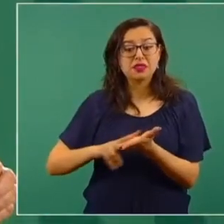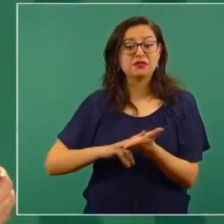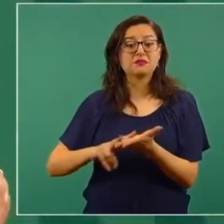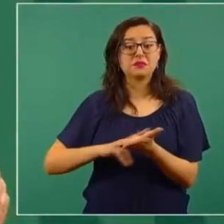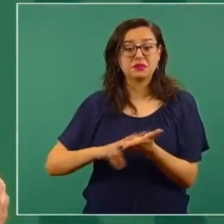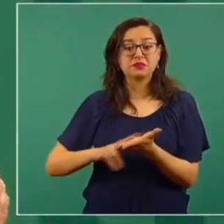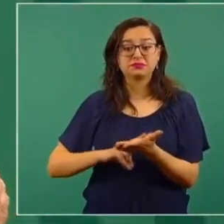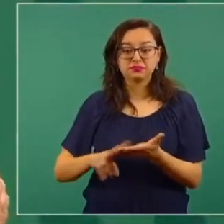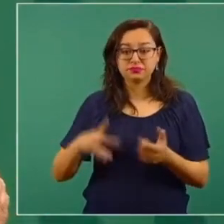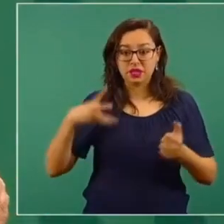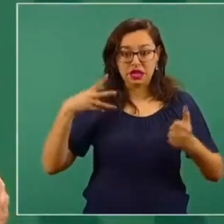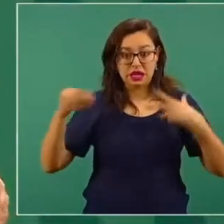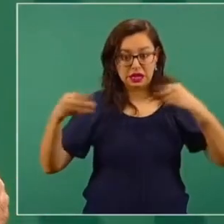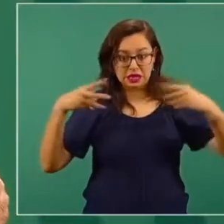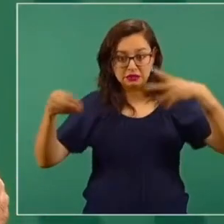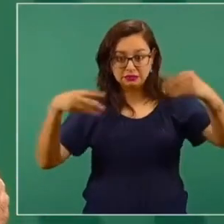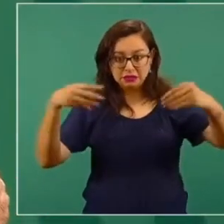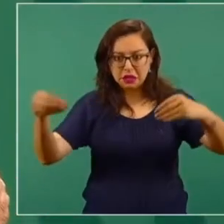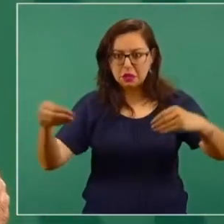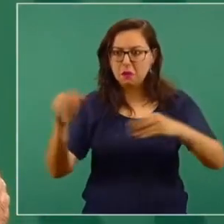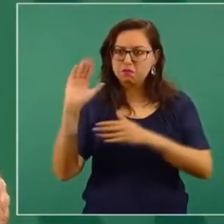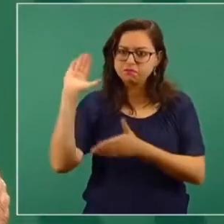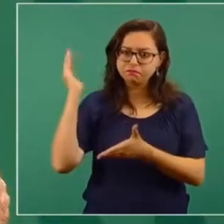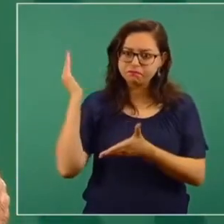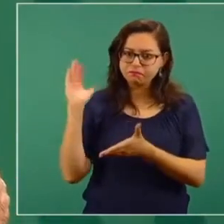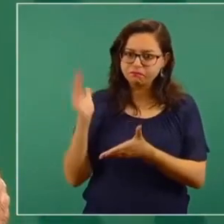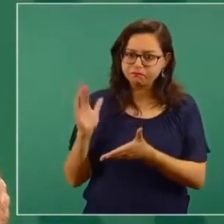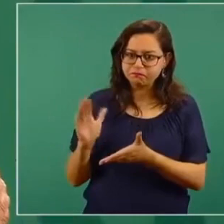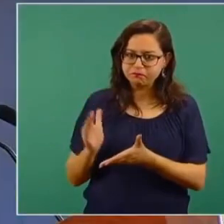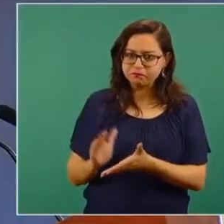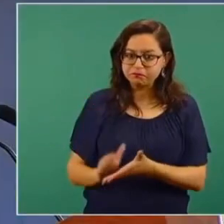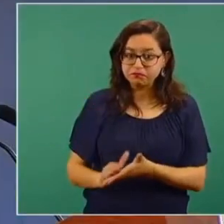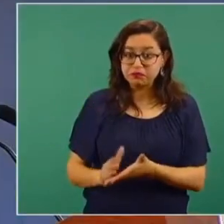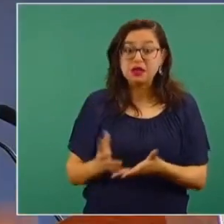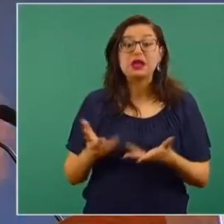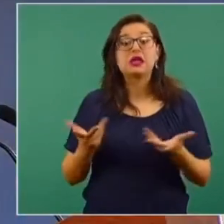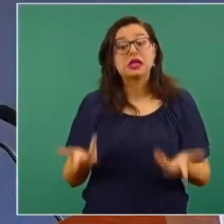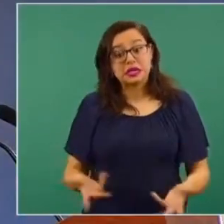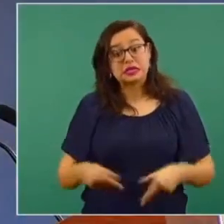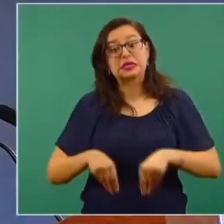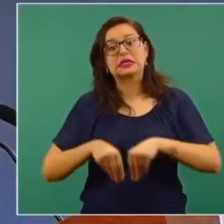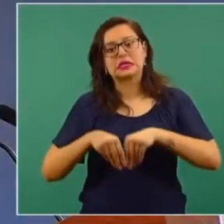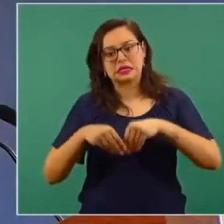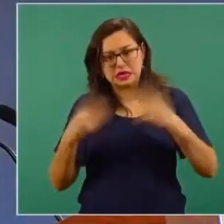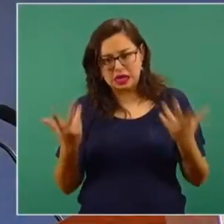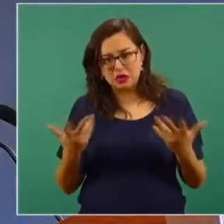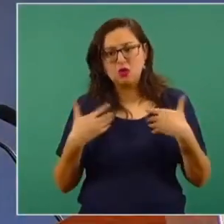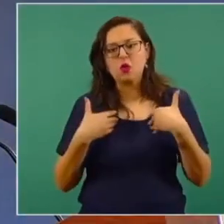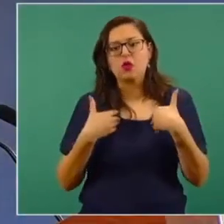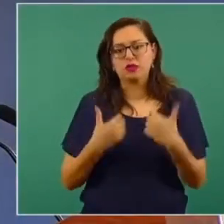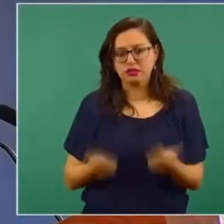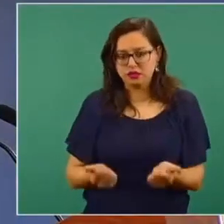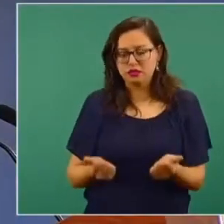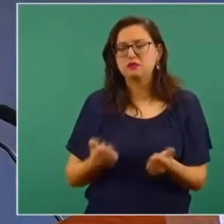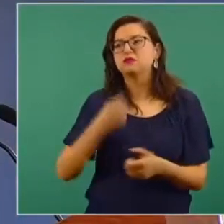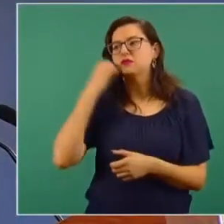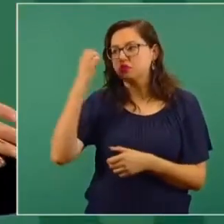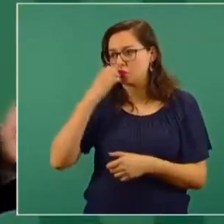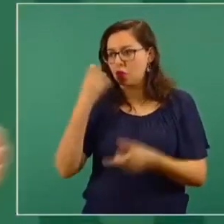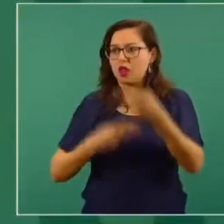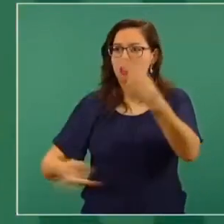ya estamos viendo que está bajando esta situación y próximamente